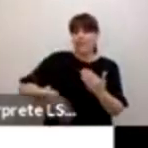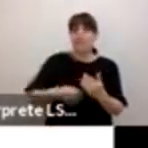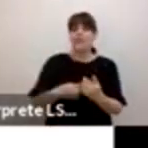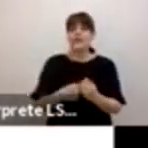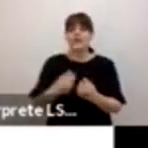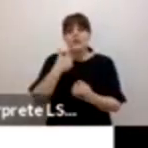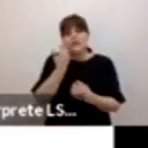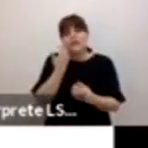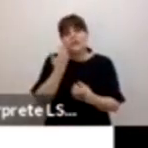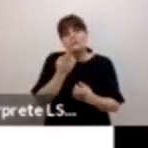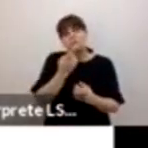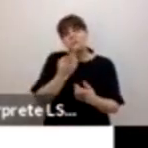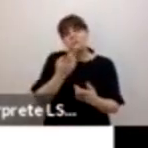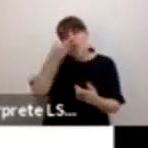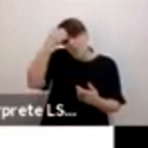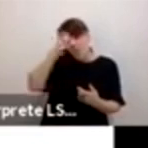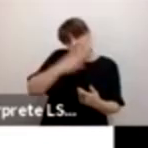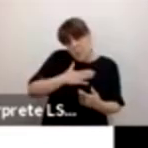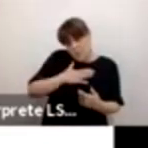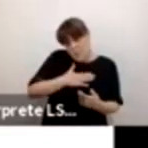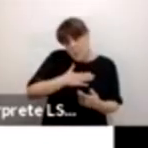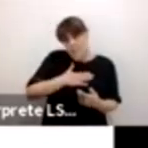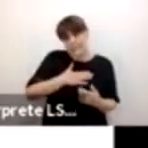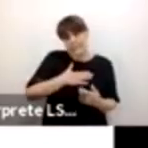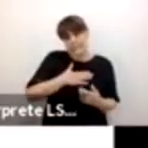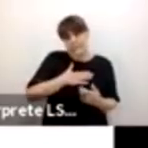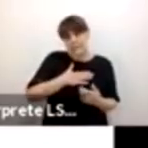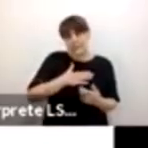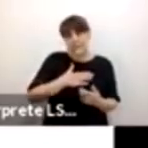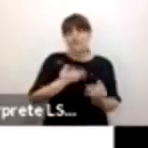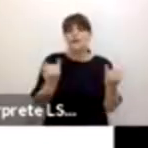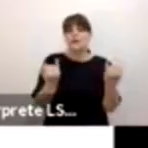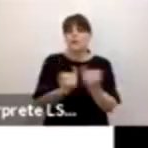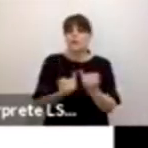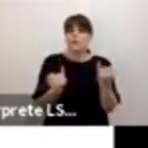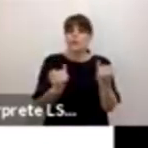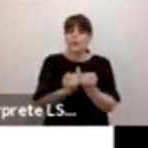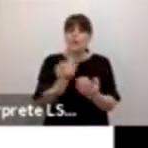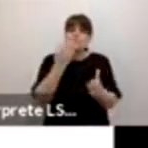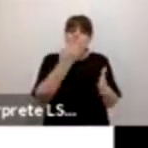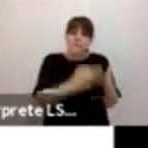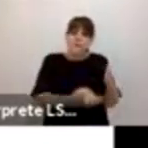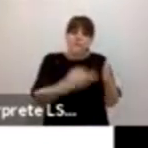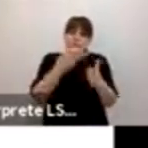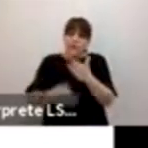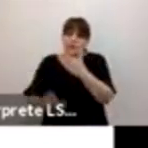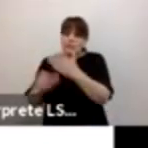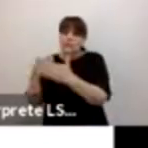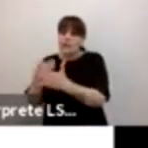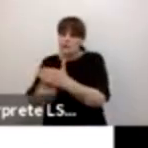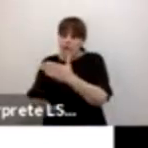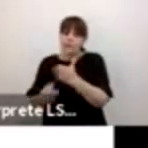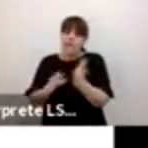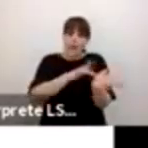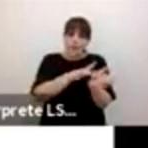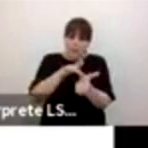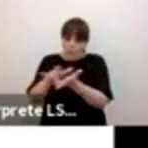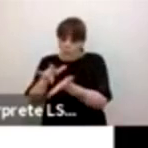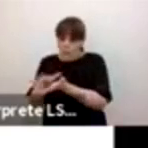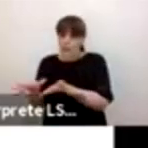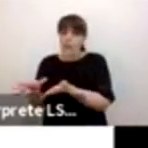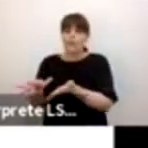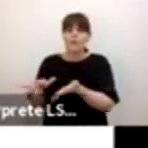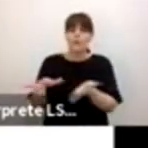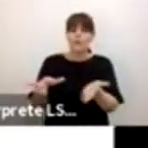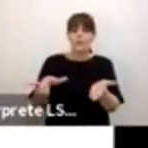que muy a la par de los incrementos de cobertura que nos hacen falta en algunos espacios, es indispensable abordar